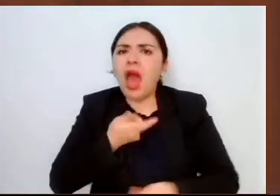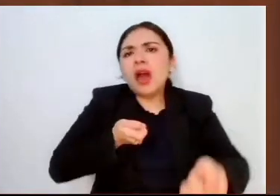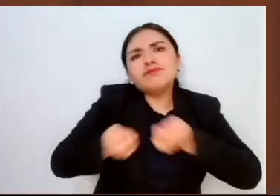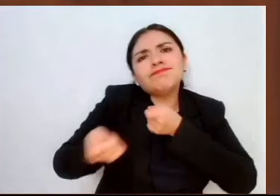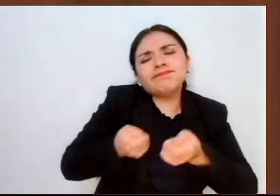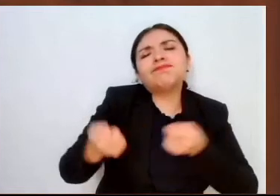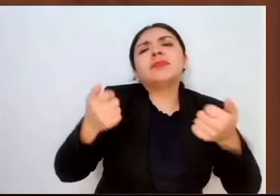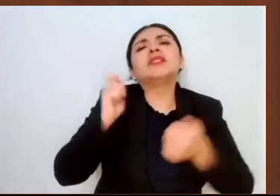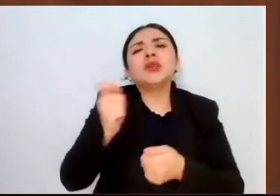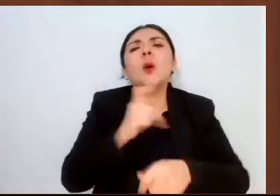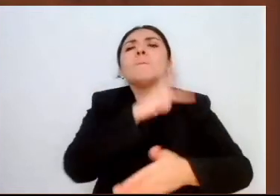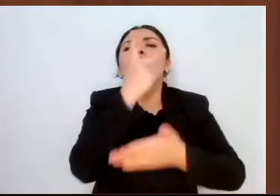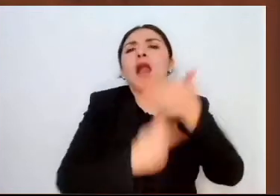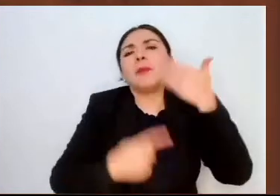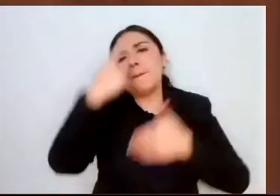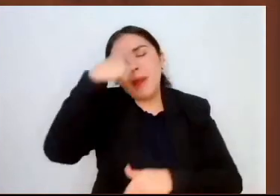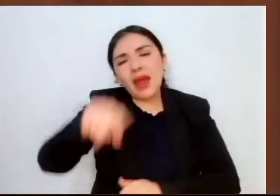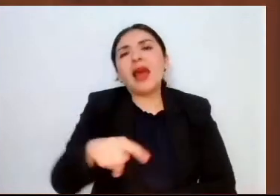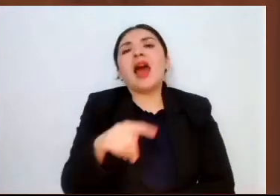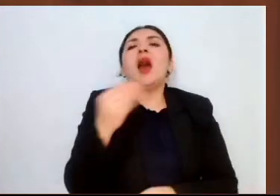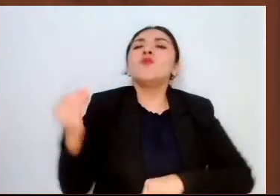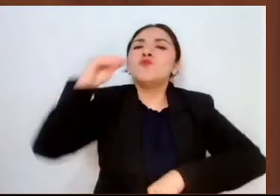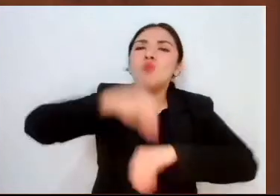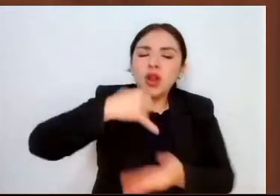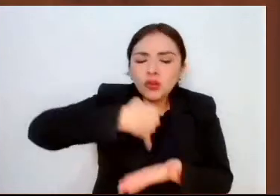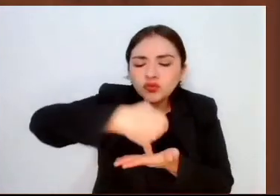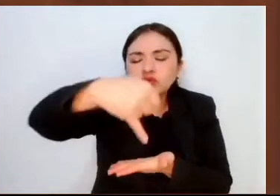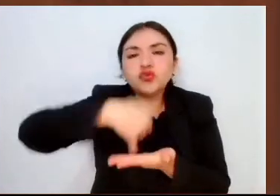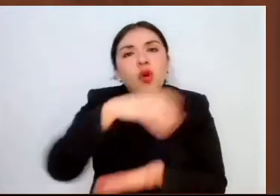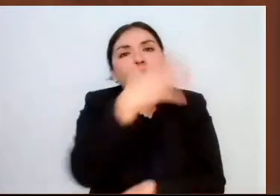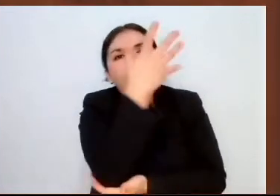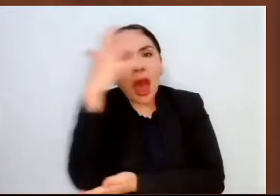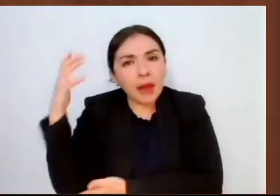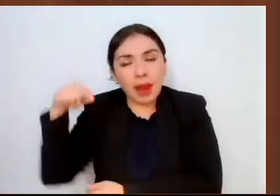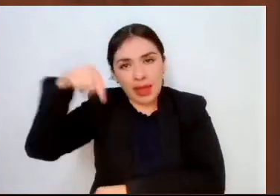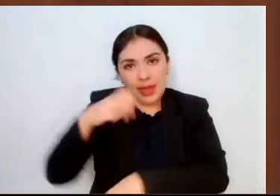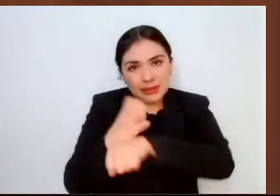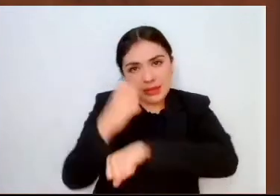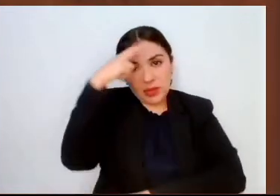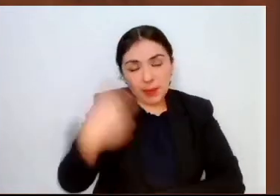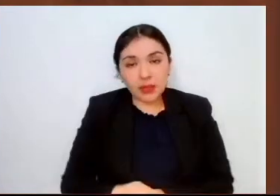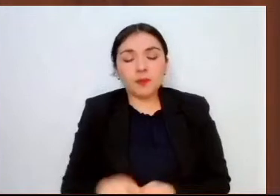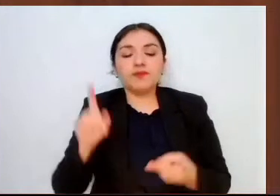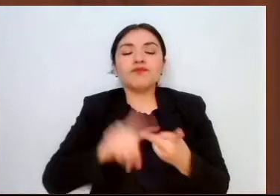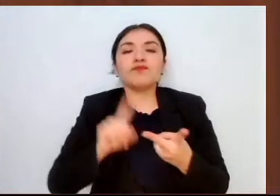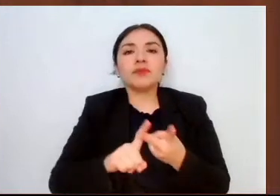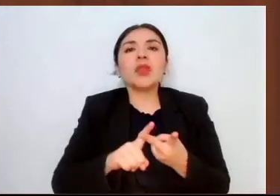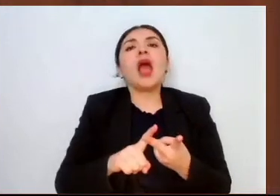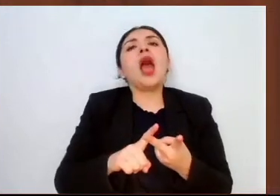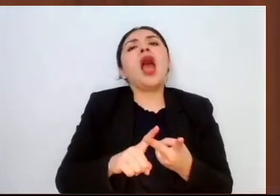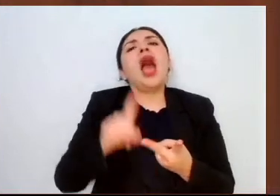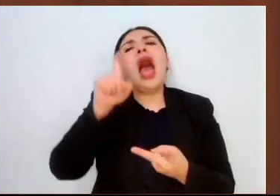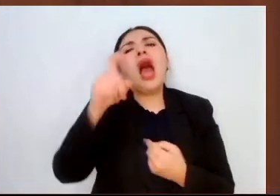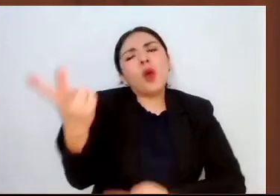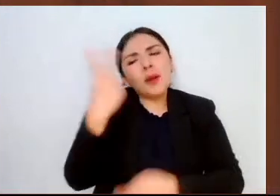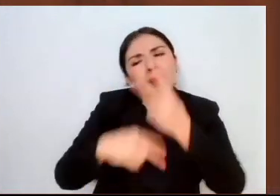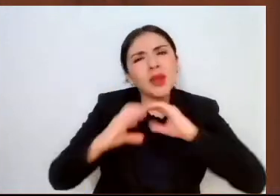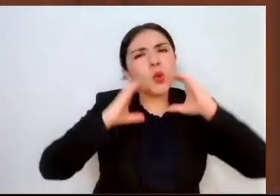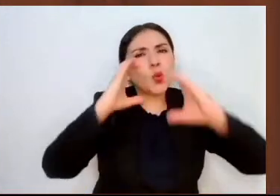Reforestando Edomex, Pago por Servicios Ambientales Hidrológicos, Edomex Procarbano,